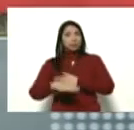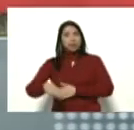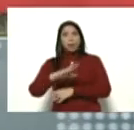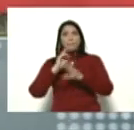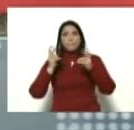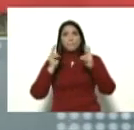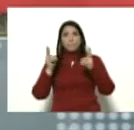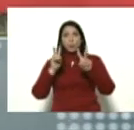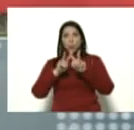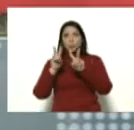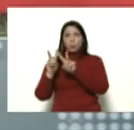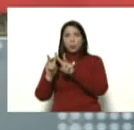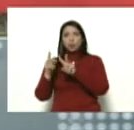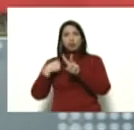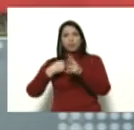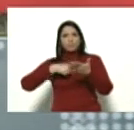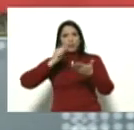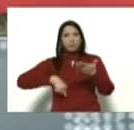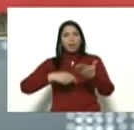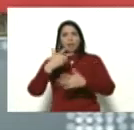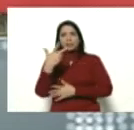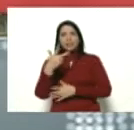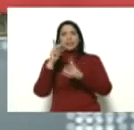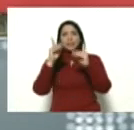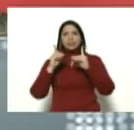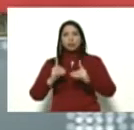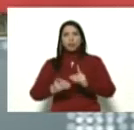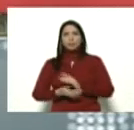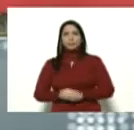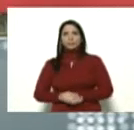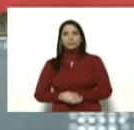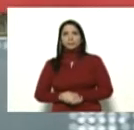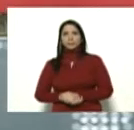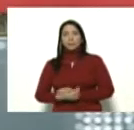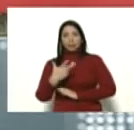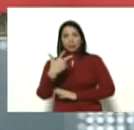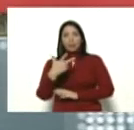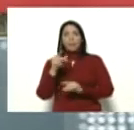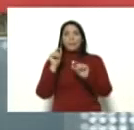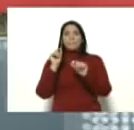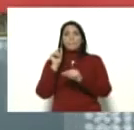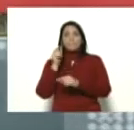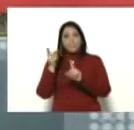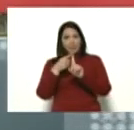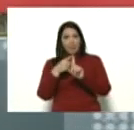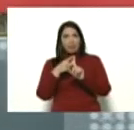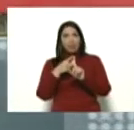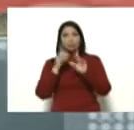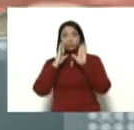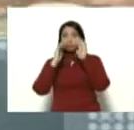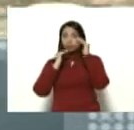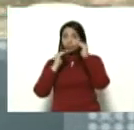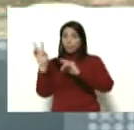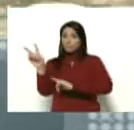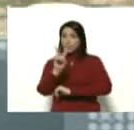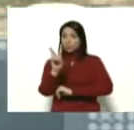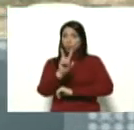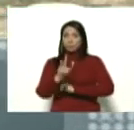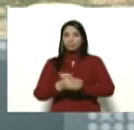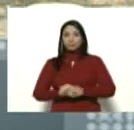voy a firmar tres decisiones tres puntos de cuenta la primera atención venezuela